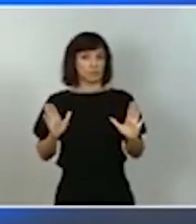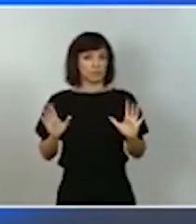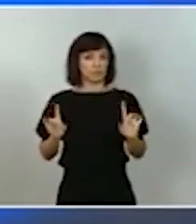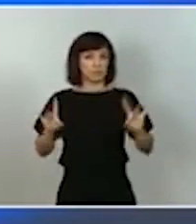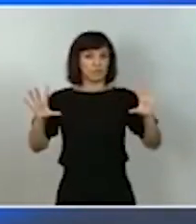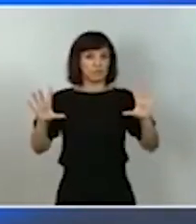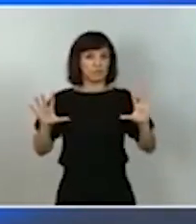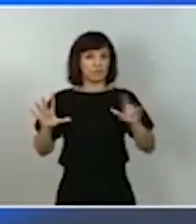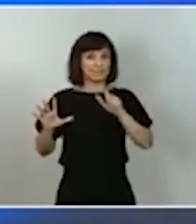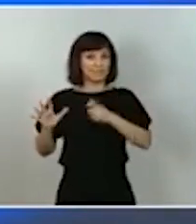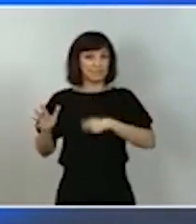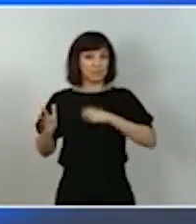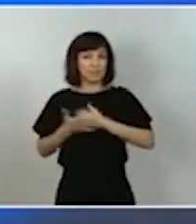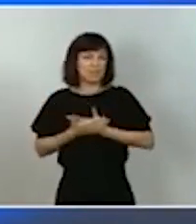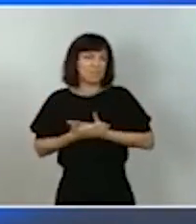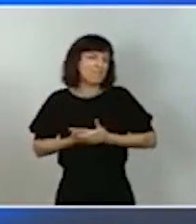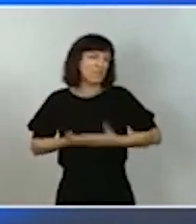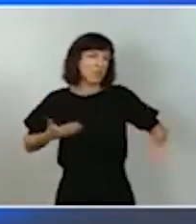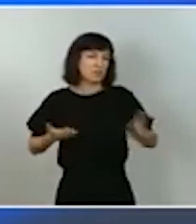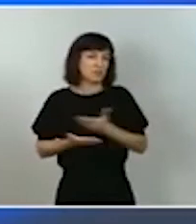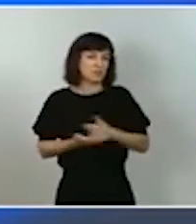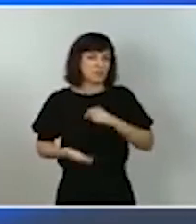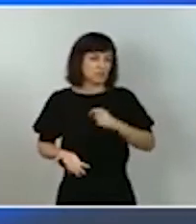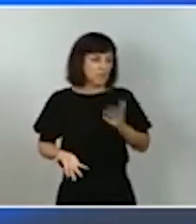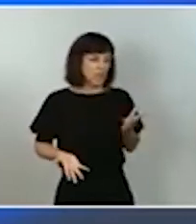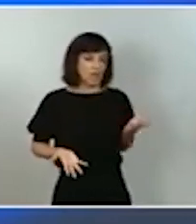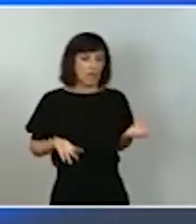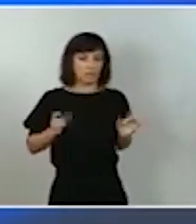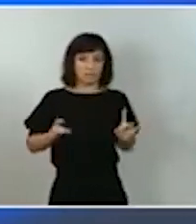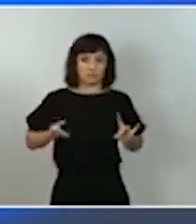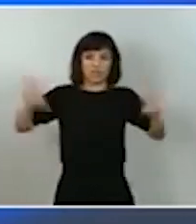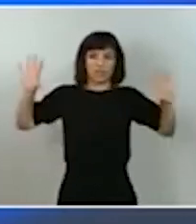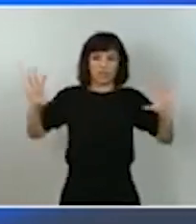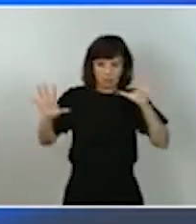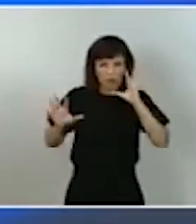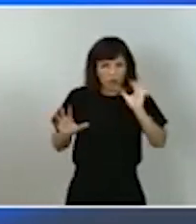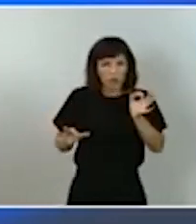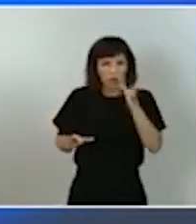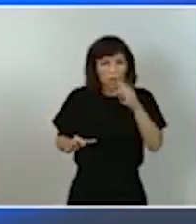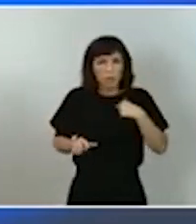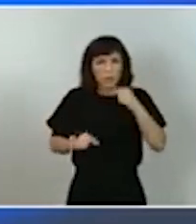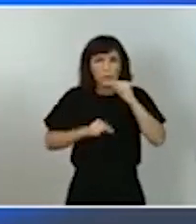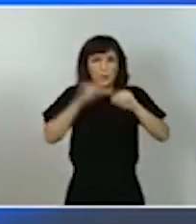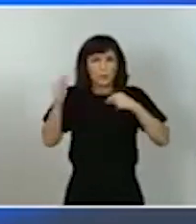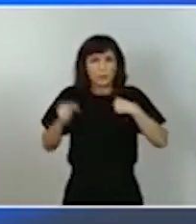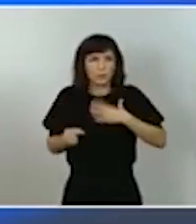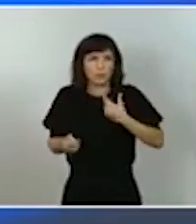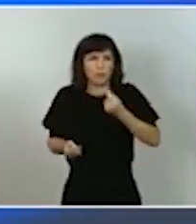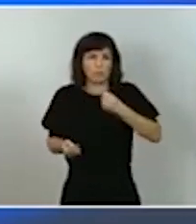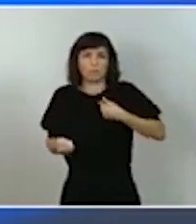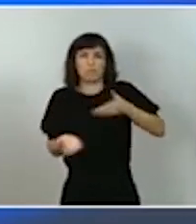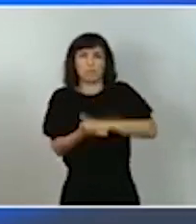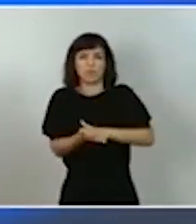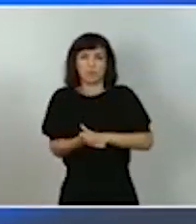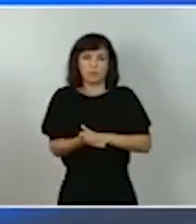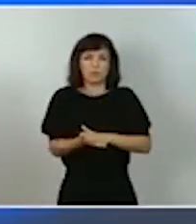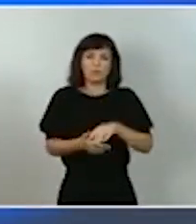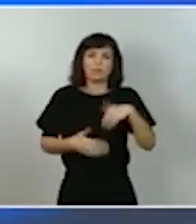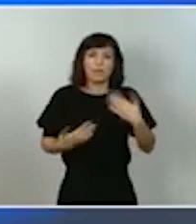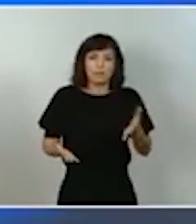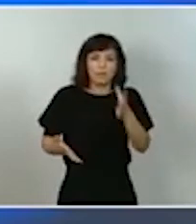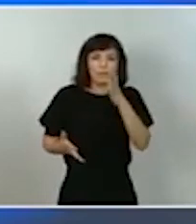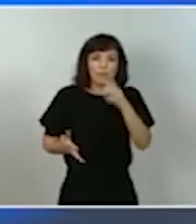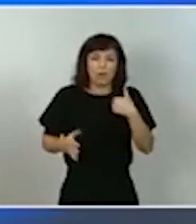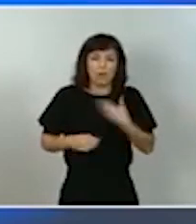españoles se sienten frágiles con razón ante el azote de un virus mortífero y frente a la sacudida económica y social insólita y feroz derivada de esta